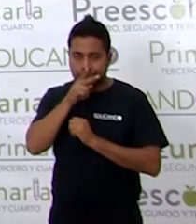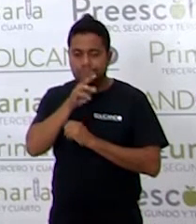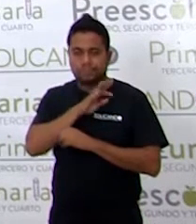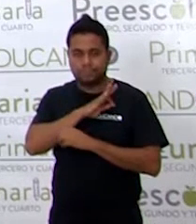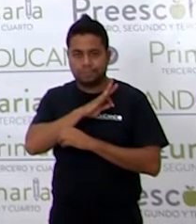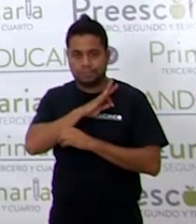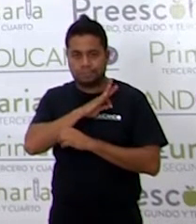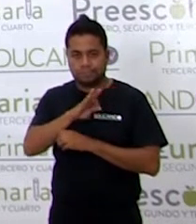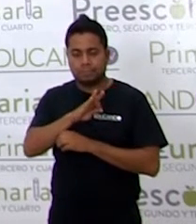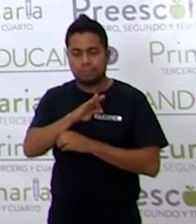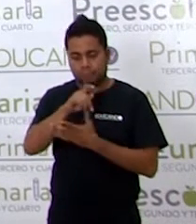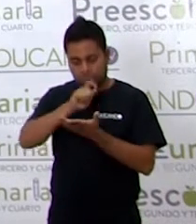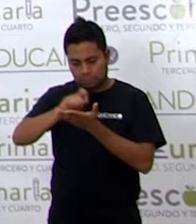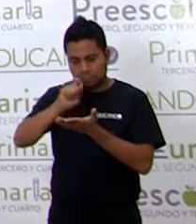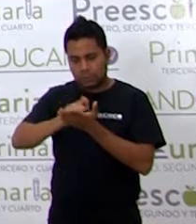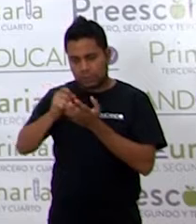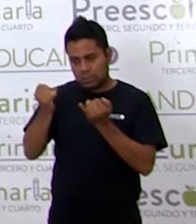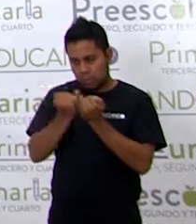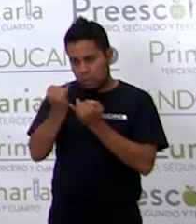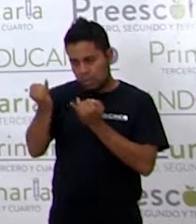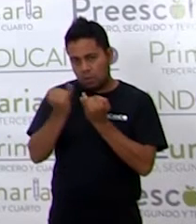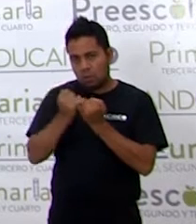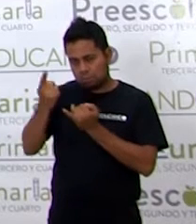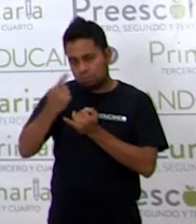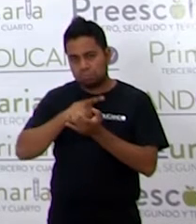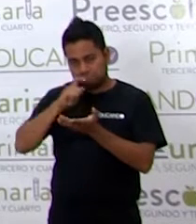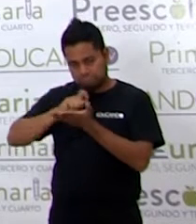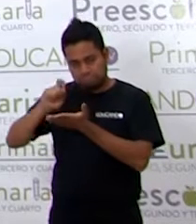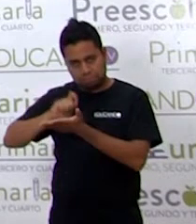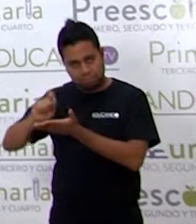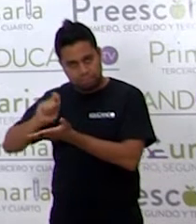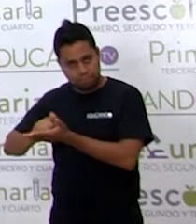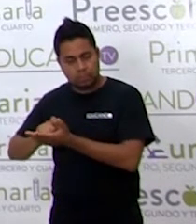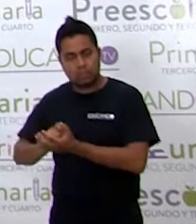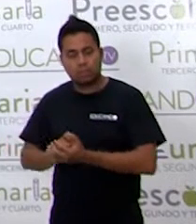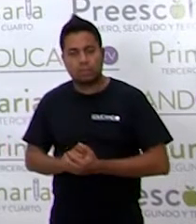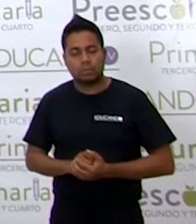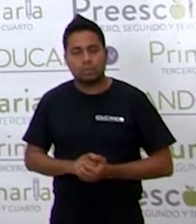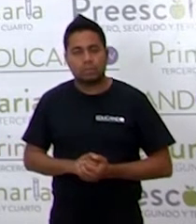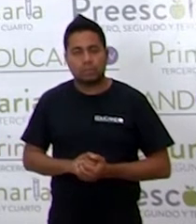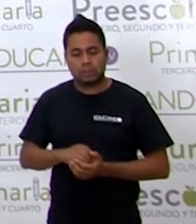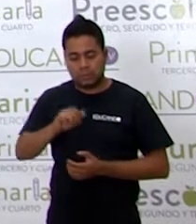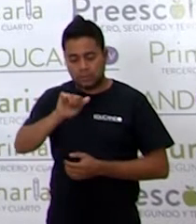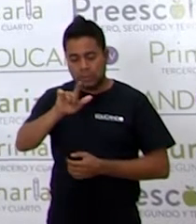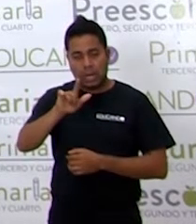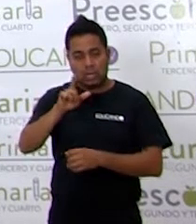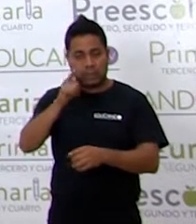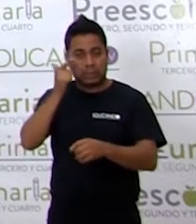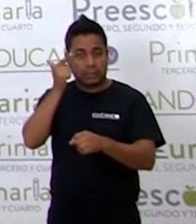Conmigo. Al descubrir,